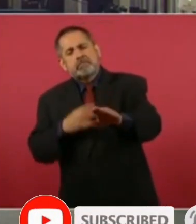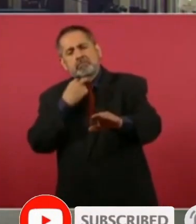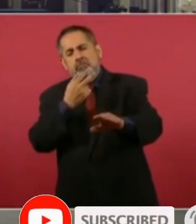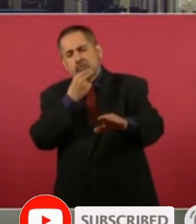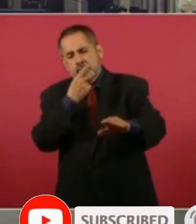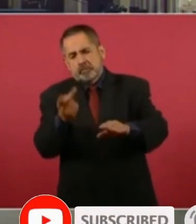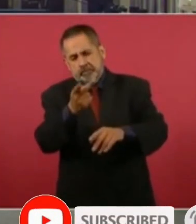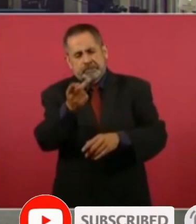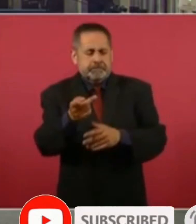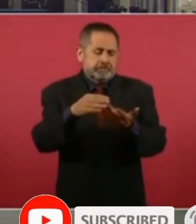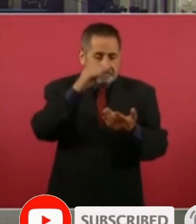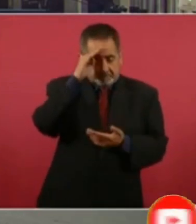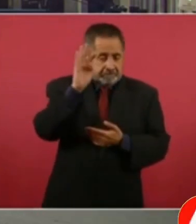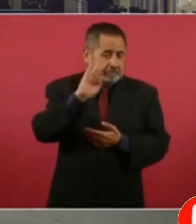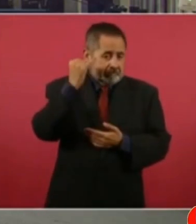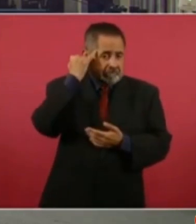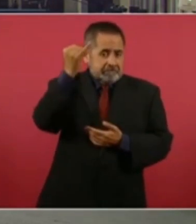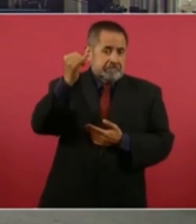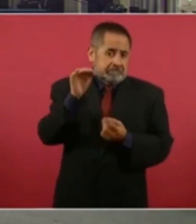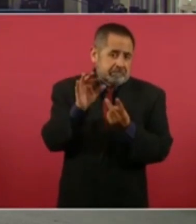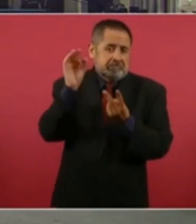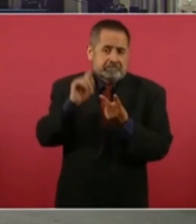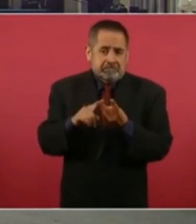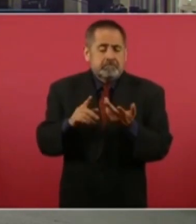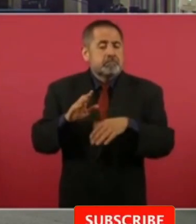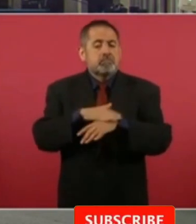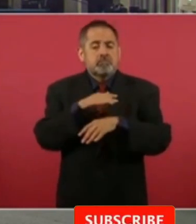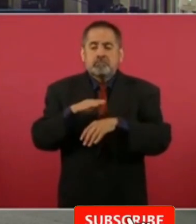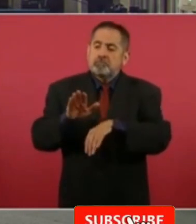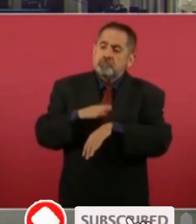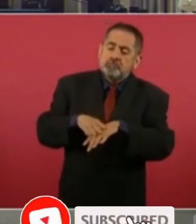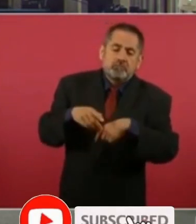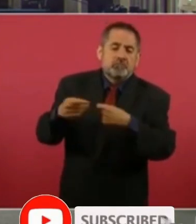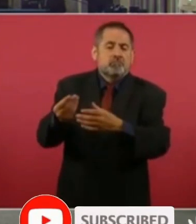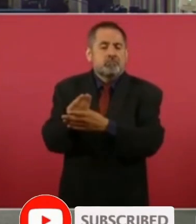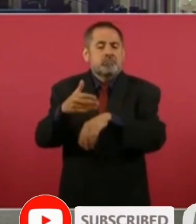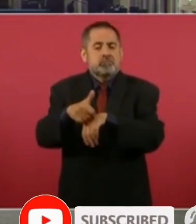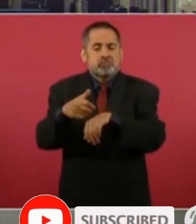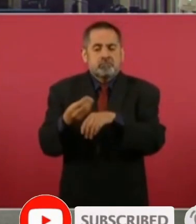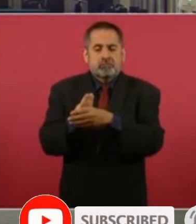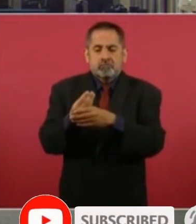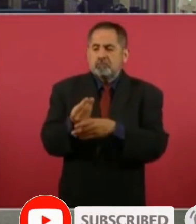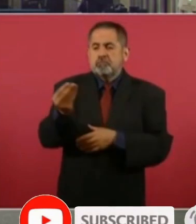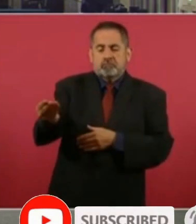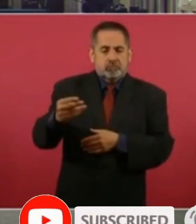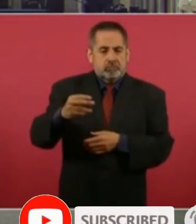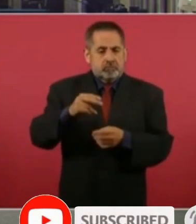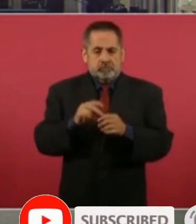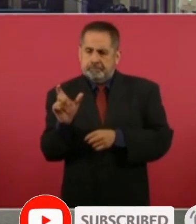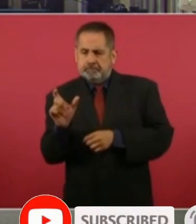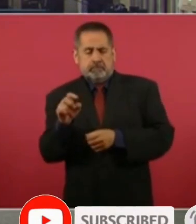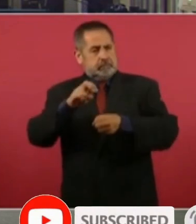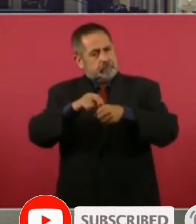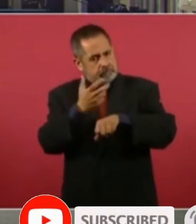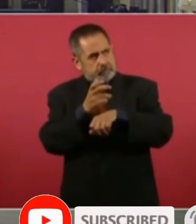de la matrícula si considera que puede ser una opción porque la matrícula se utiliza para identificación en Estados Unidos.